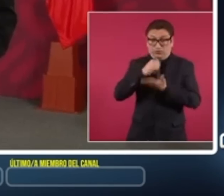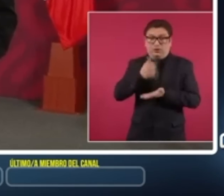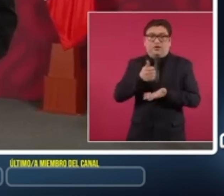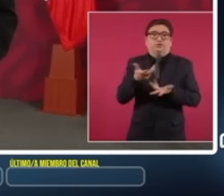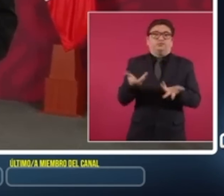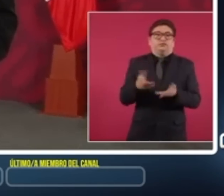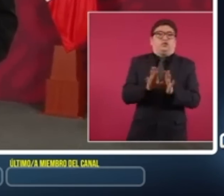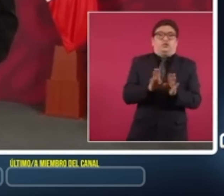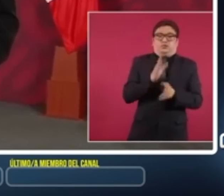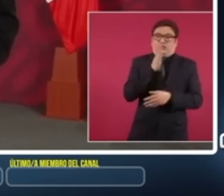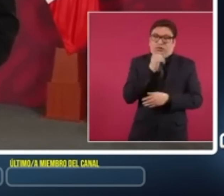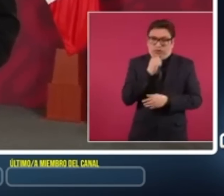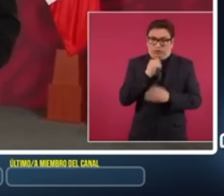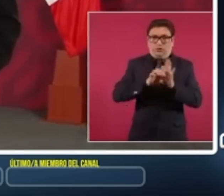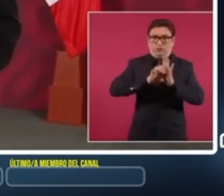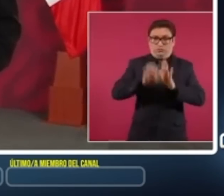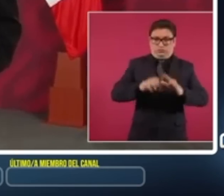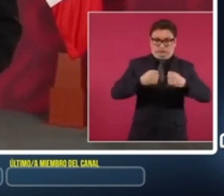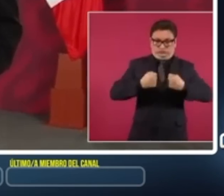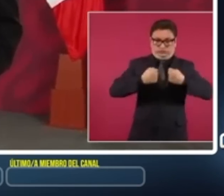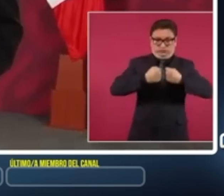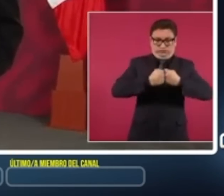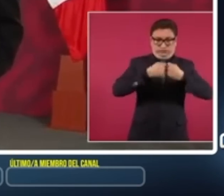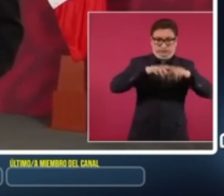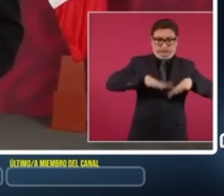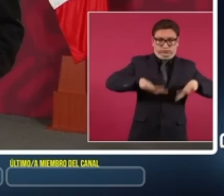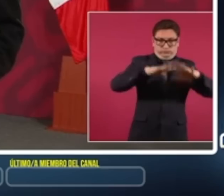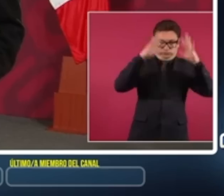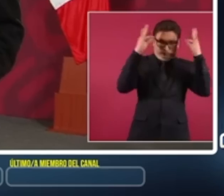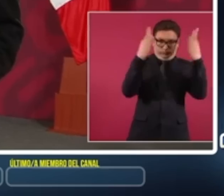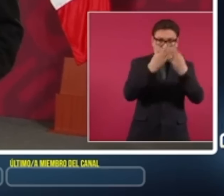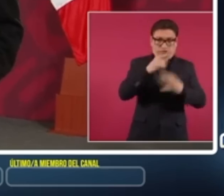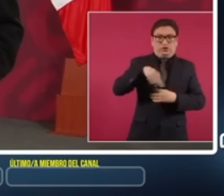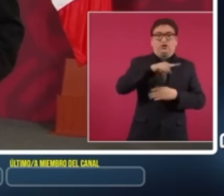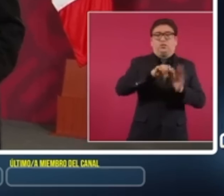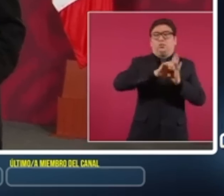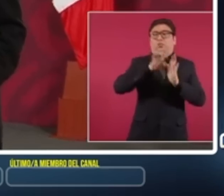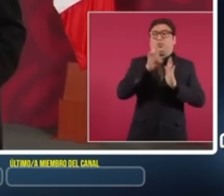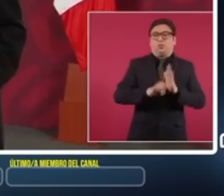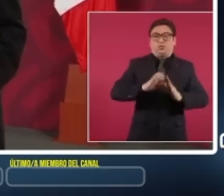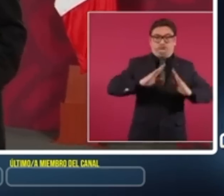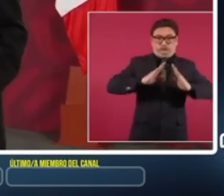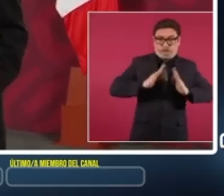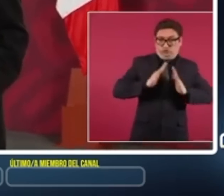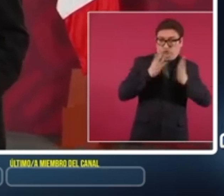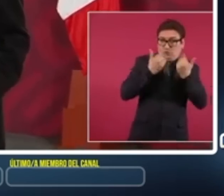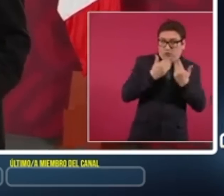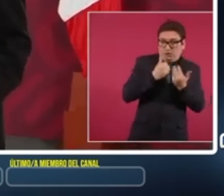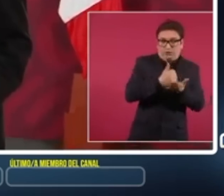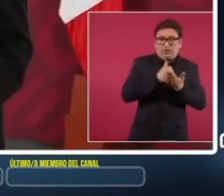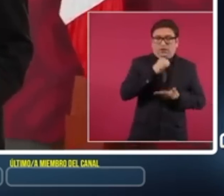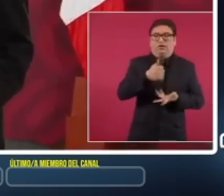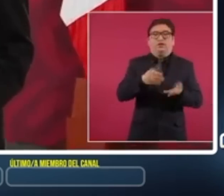o en las aduanas fronterizas, si no contamos con el apoyo de la Secretaría de la Defensa.